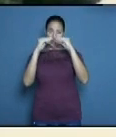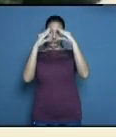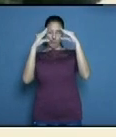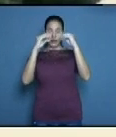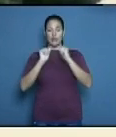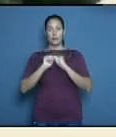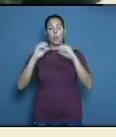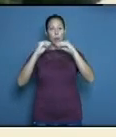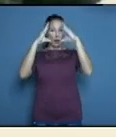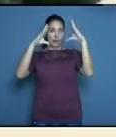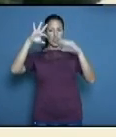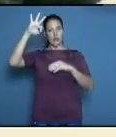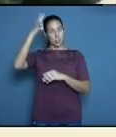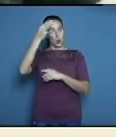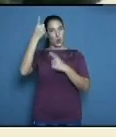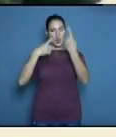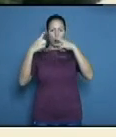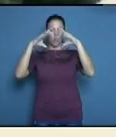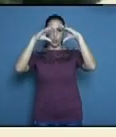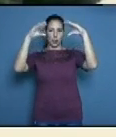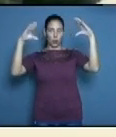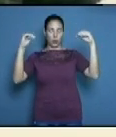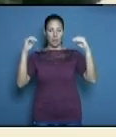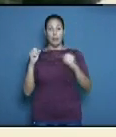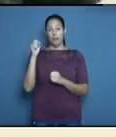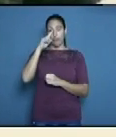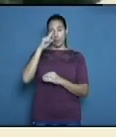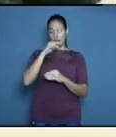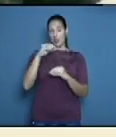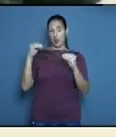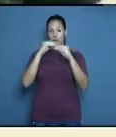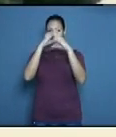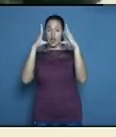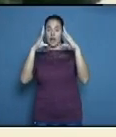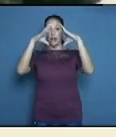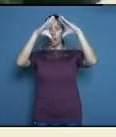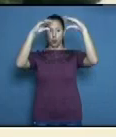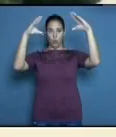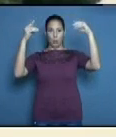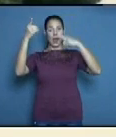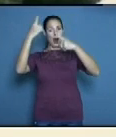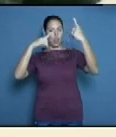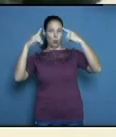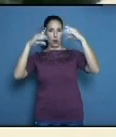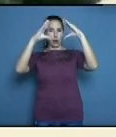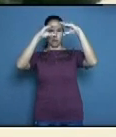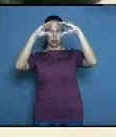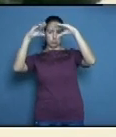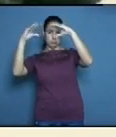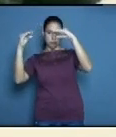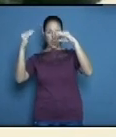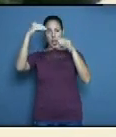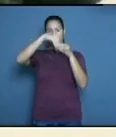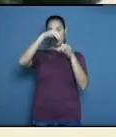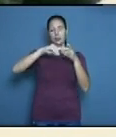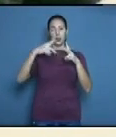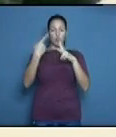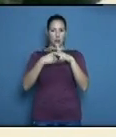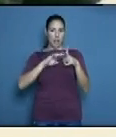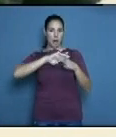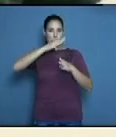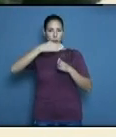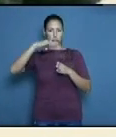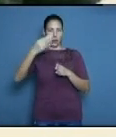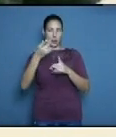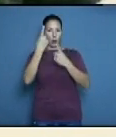pocas nubes. Desde el final de la misma se incrementará la nubosidad a parcialmente nublado y nublado en zonas del interior y montañosas con